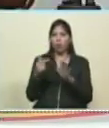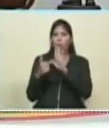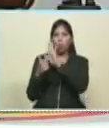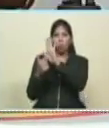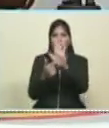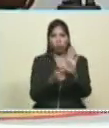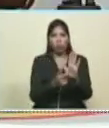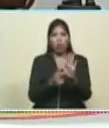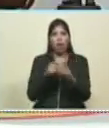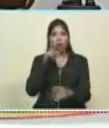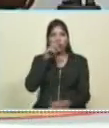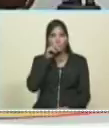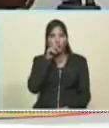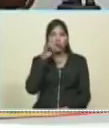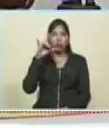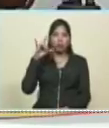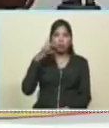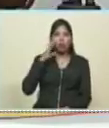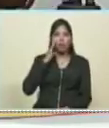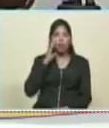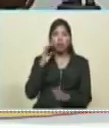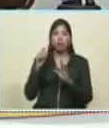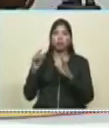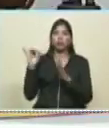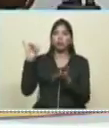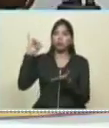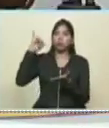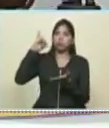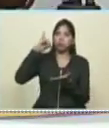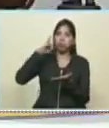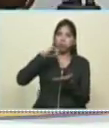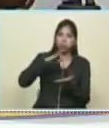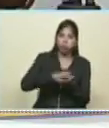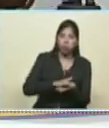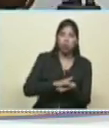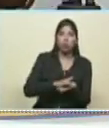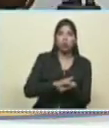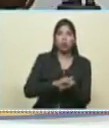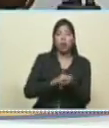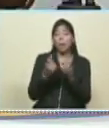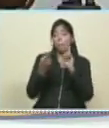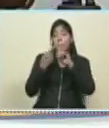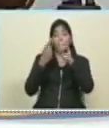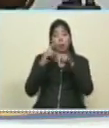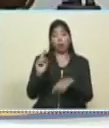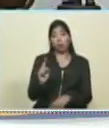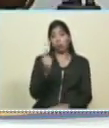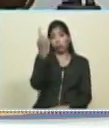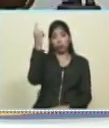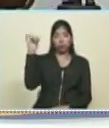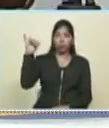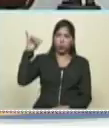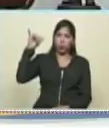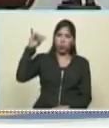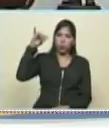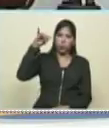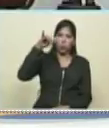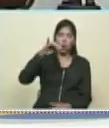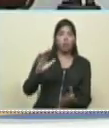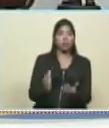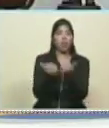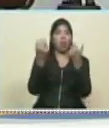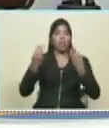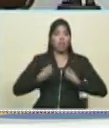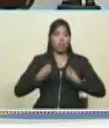por las redes sociales cuando llega nuestro avión Hércules de primerito ayudaron a salvar la vida